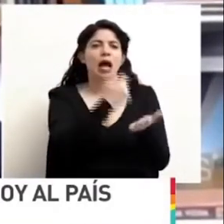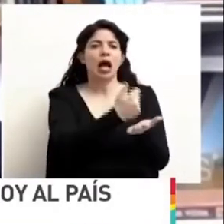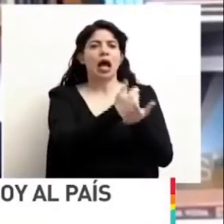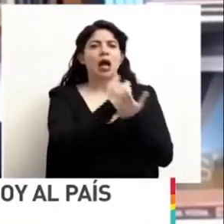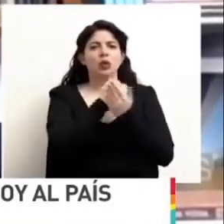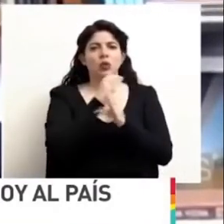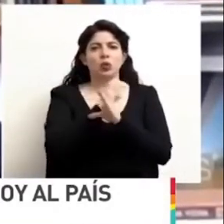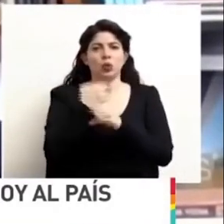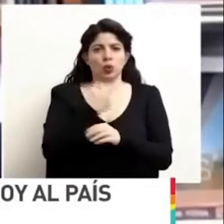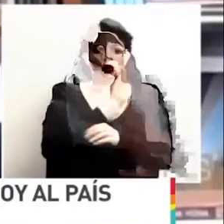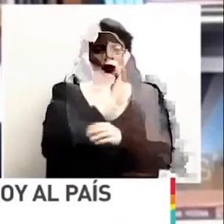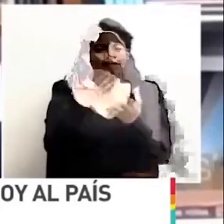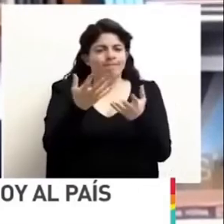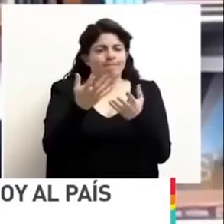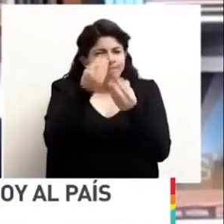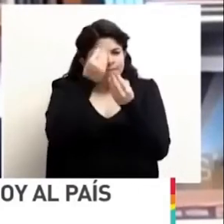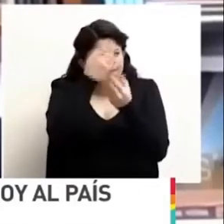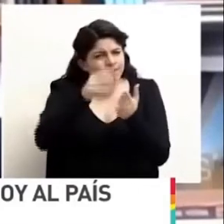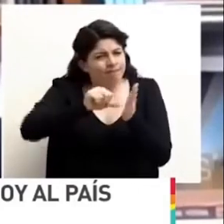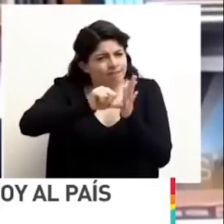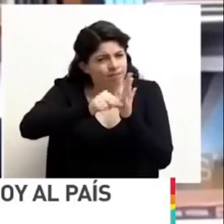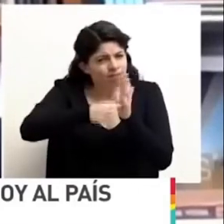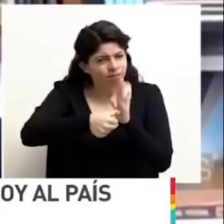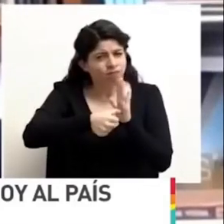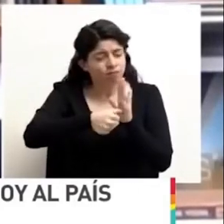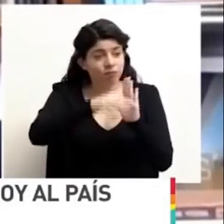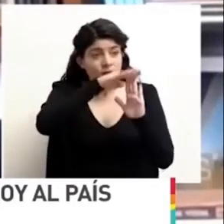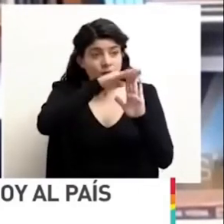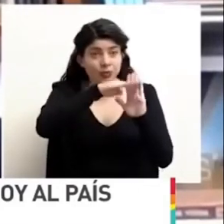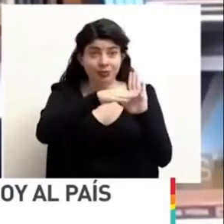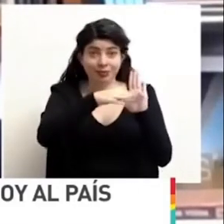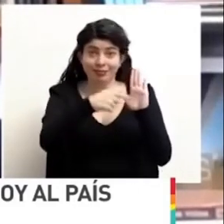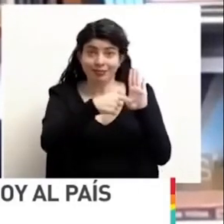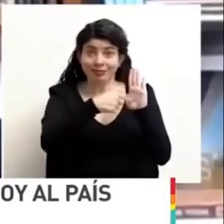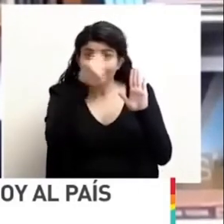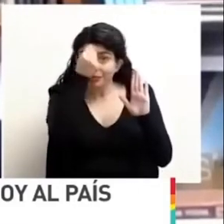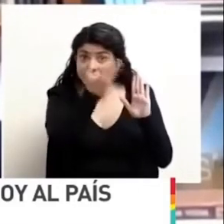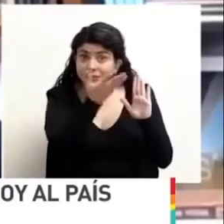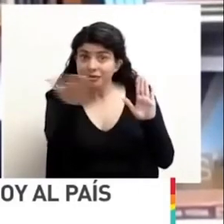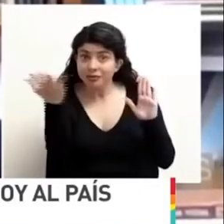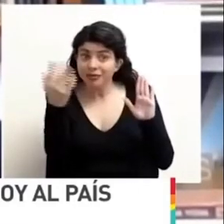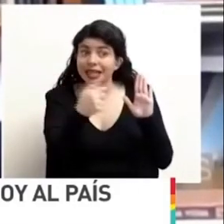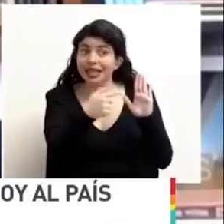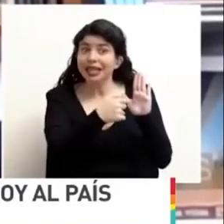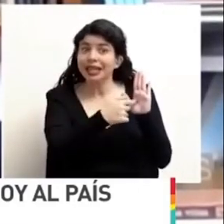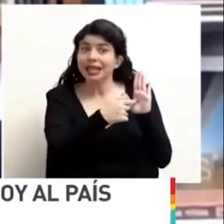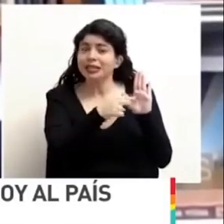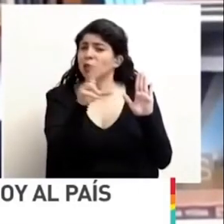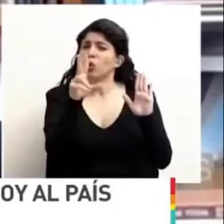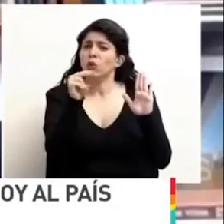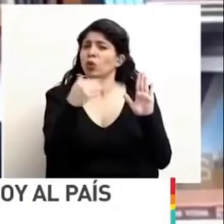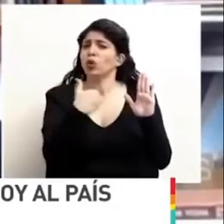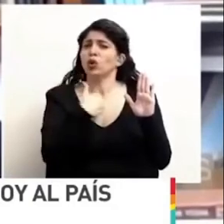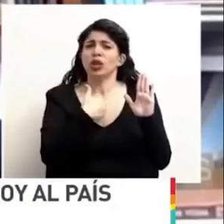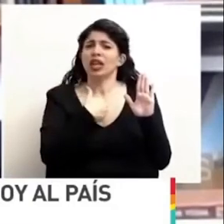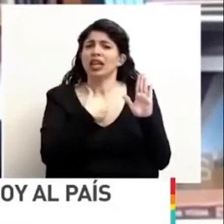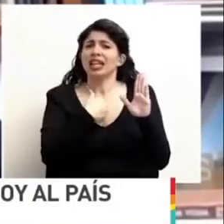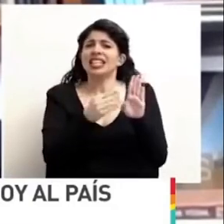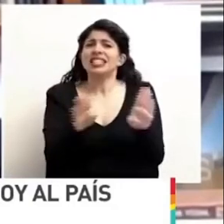ser enfático en lo siguiente. Las medidas que se anunciarán no contemplan cierres